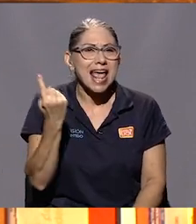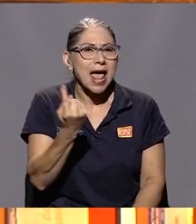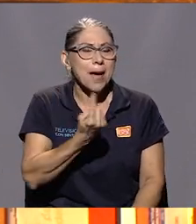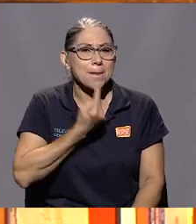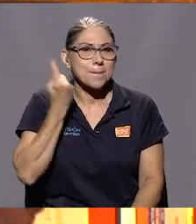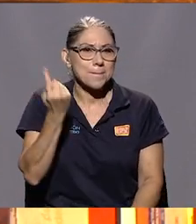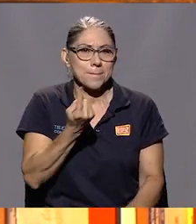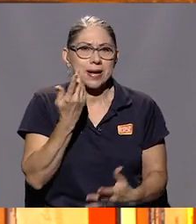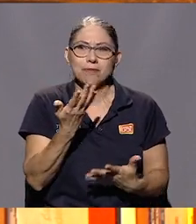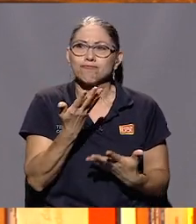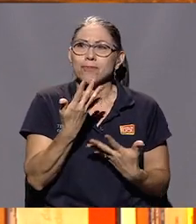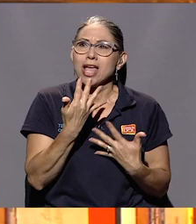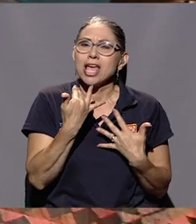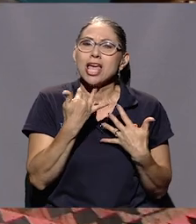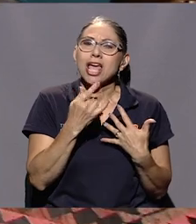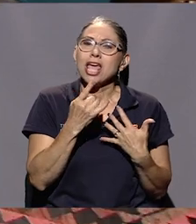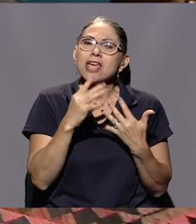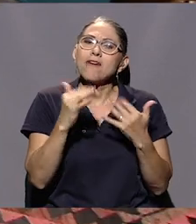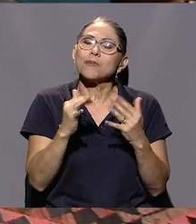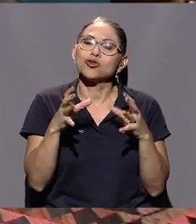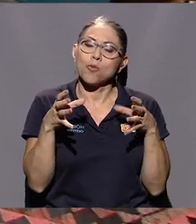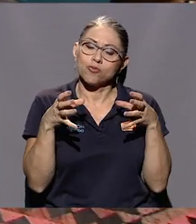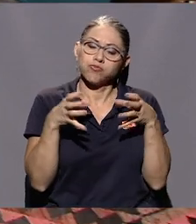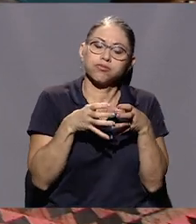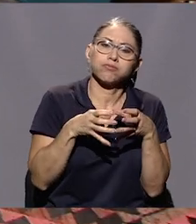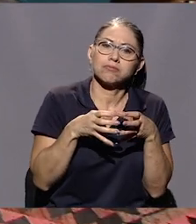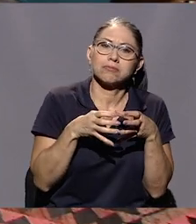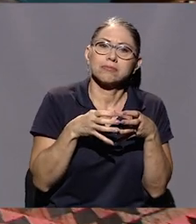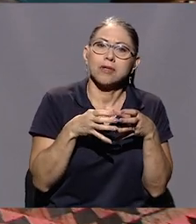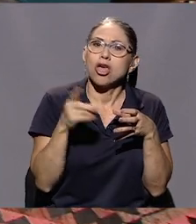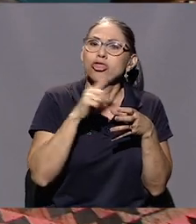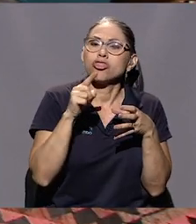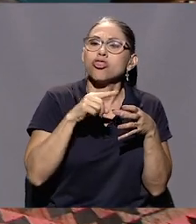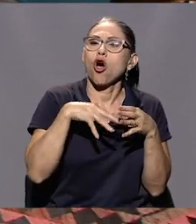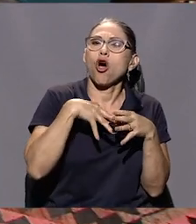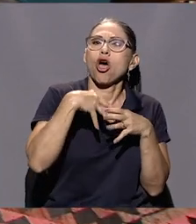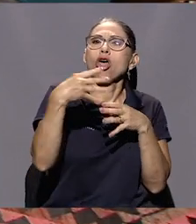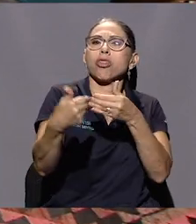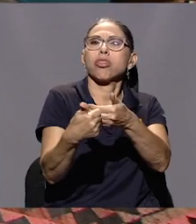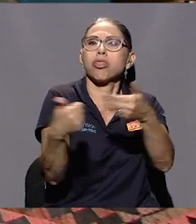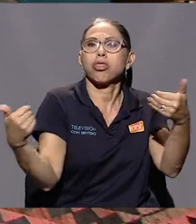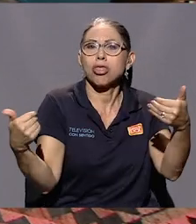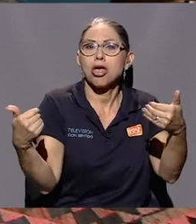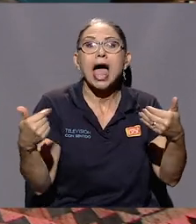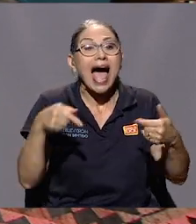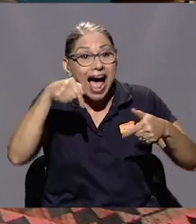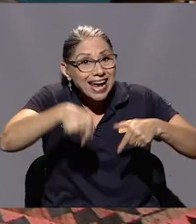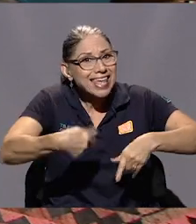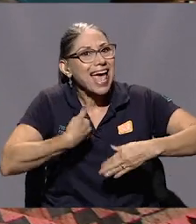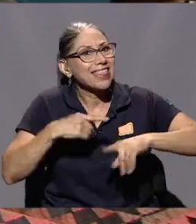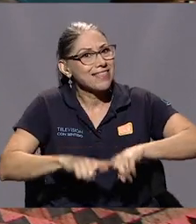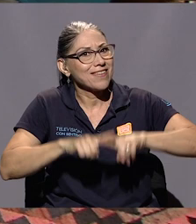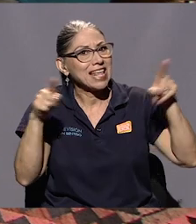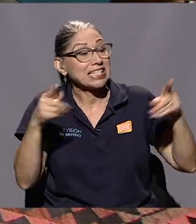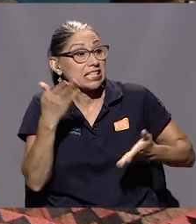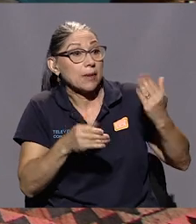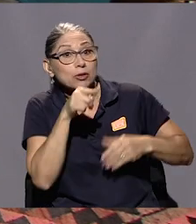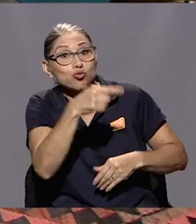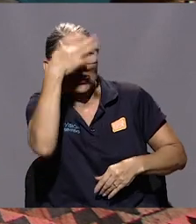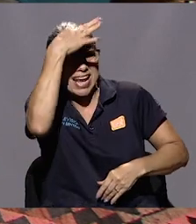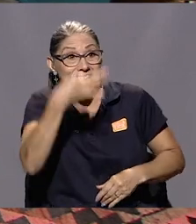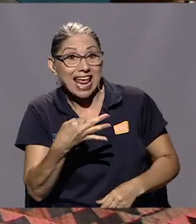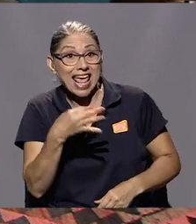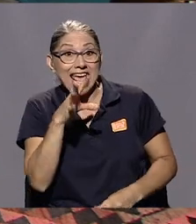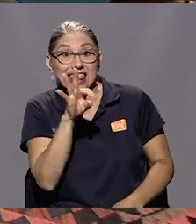pudor de no cruzar una frontera. Es decir, aquí hay diferencias. Vos considerabas que un tratado de libre comercio es la octava